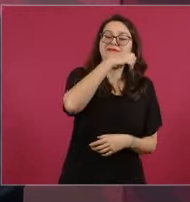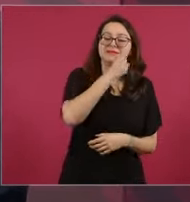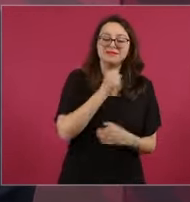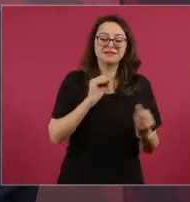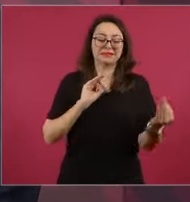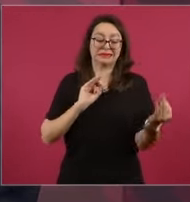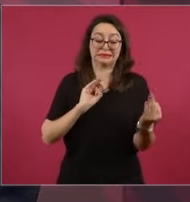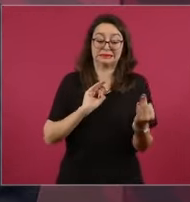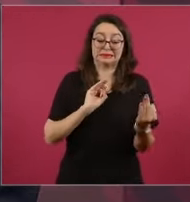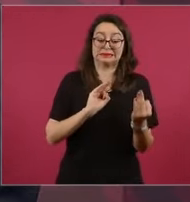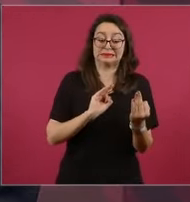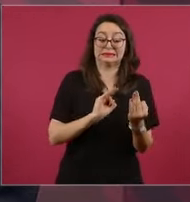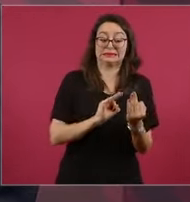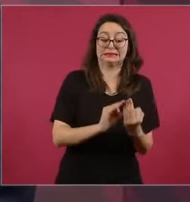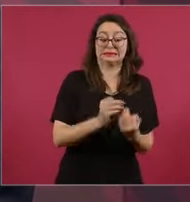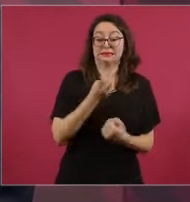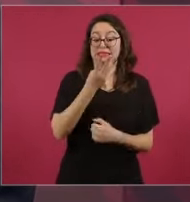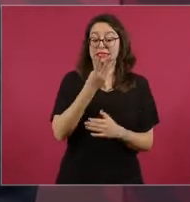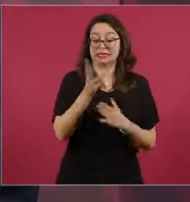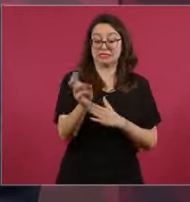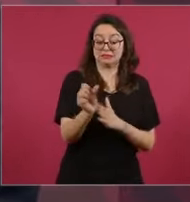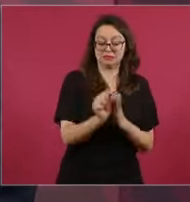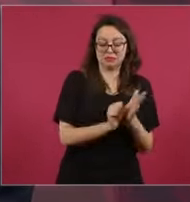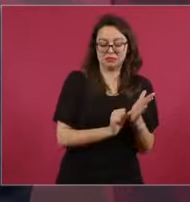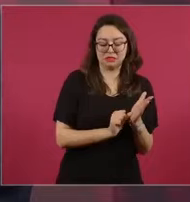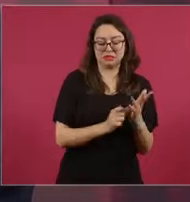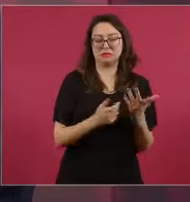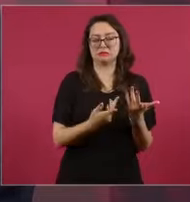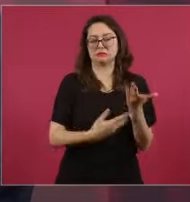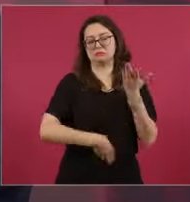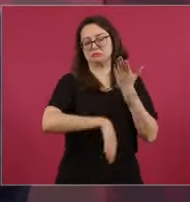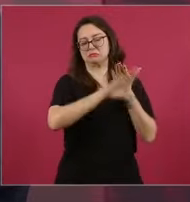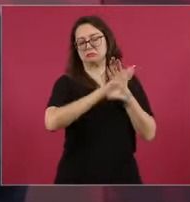En estos tres meses de campaña no va a pasar nada,